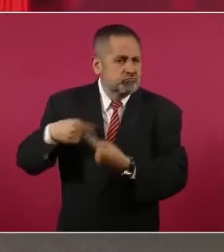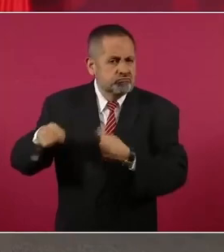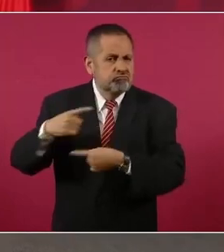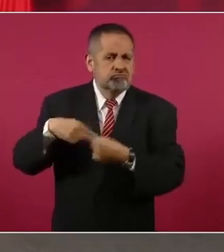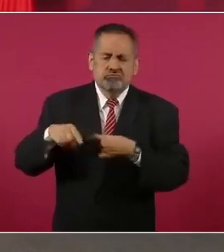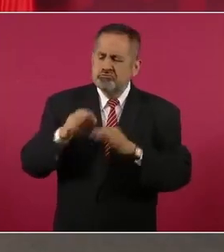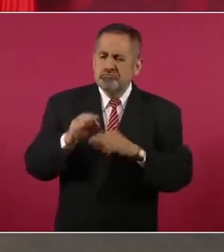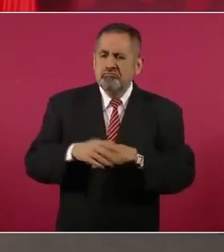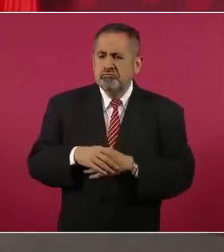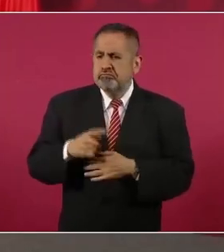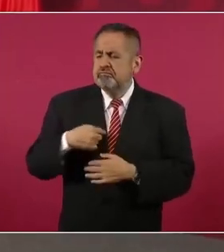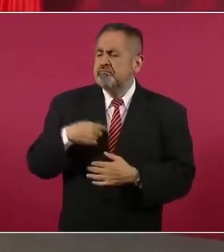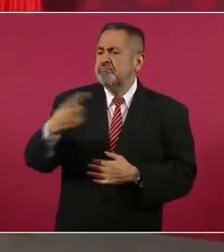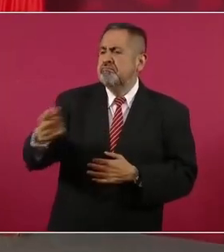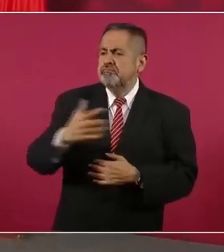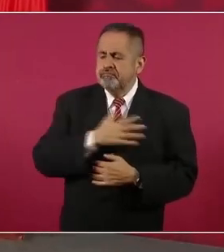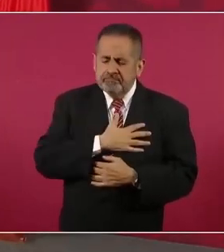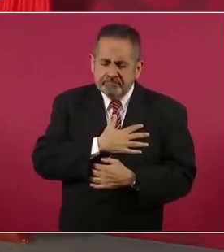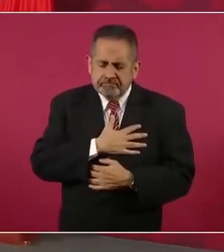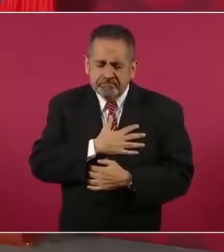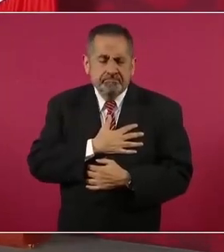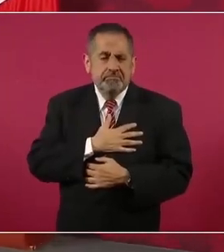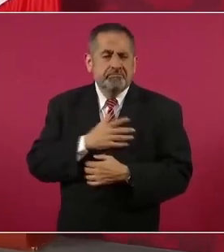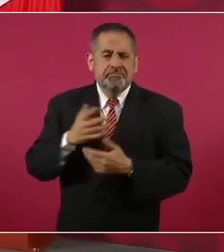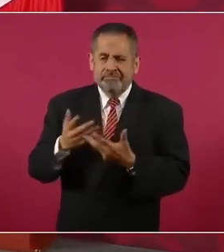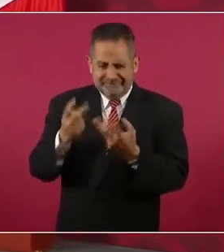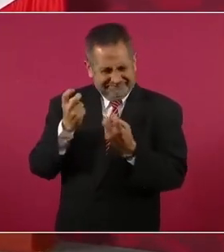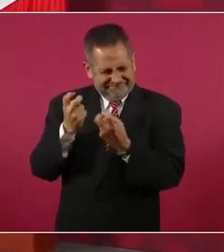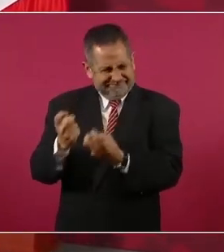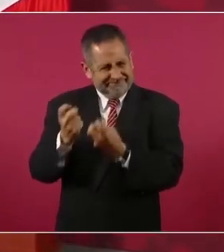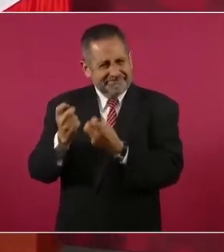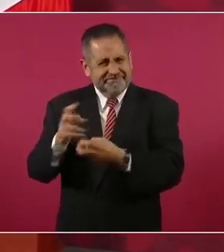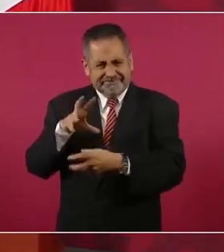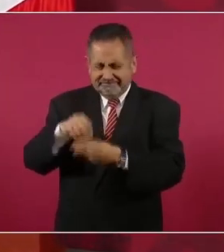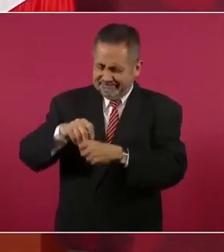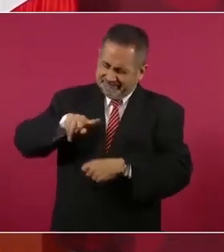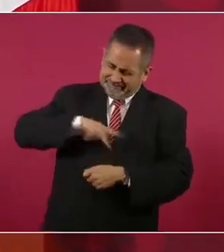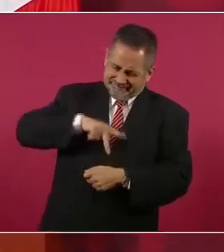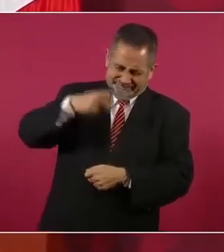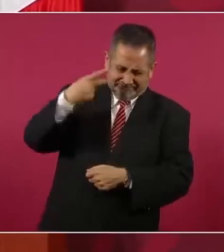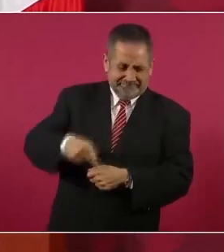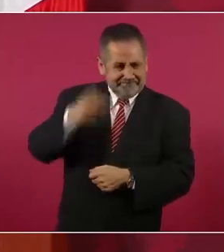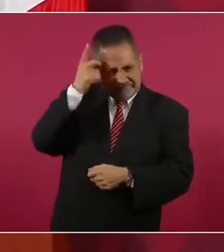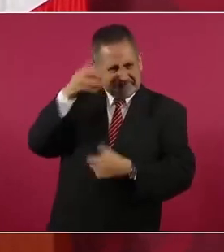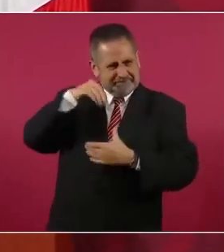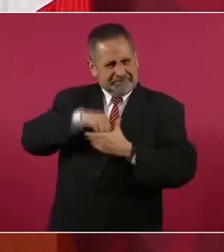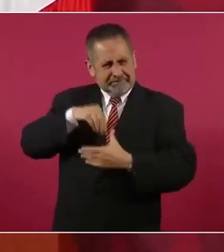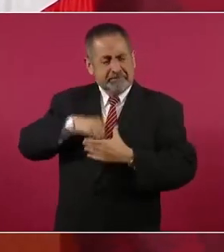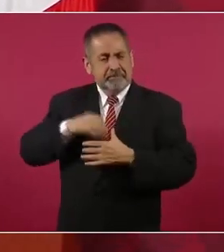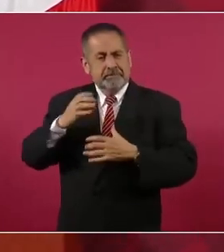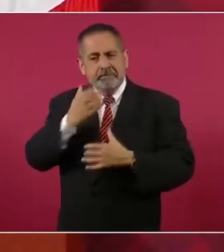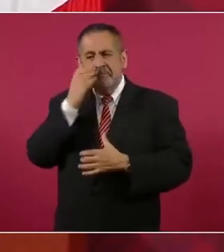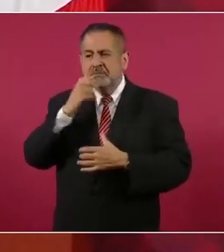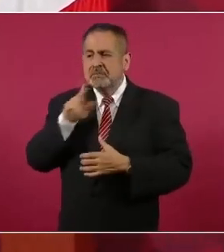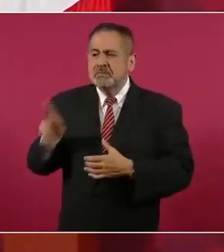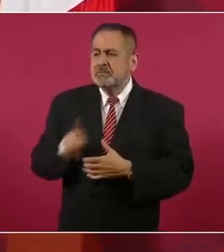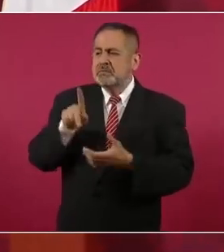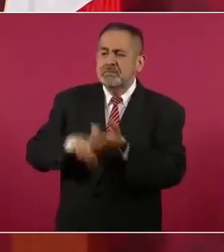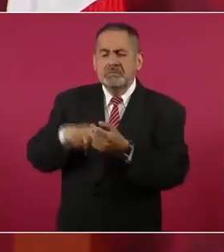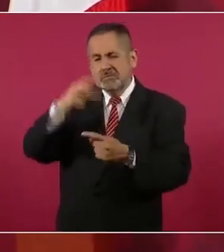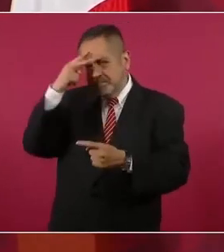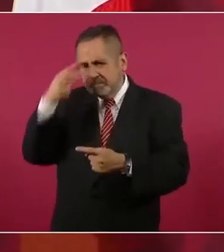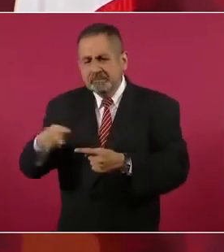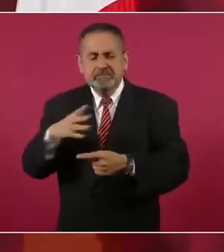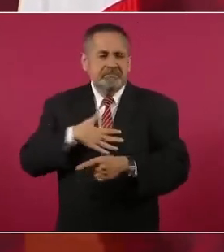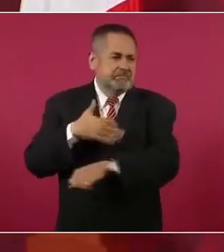el amor al prójimo. Eso es nuestro, eso está en los pueblos, está en